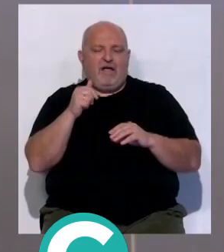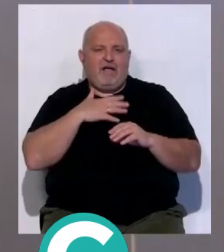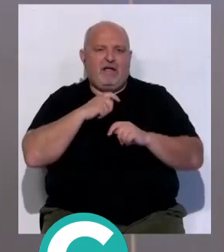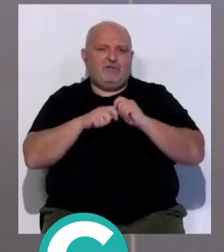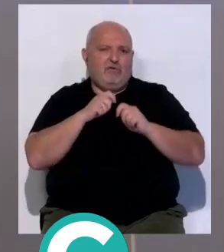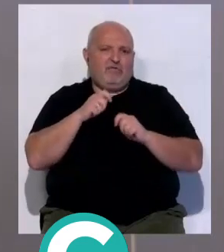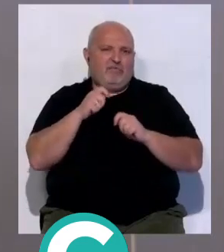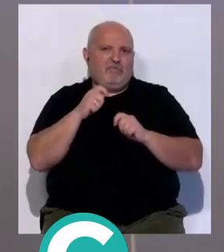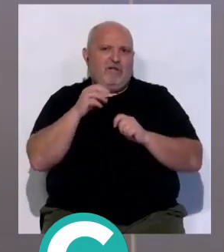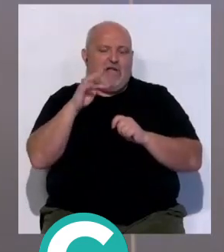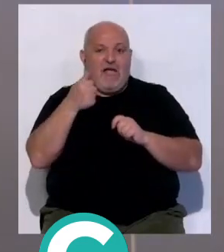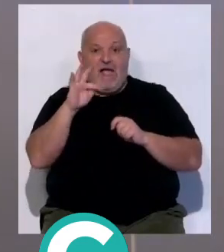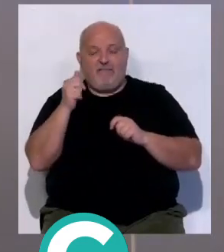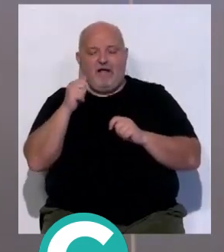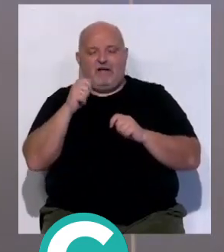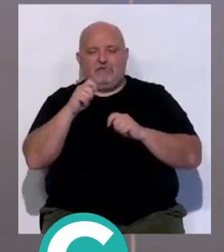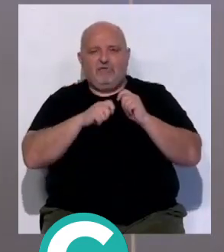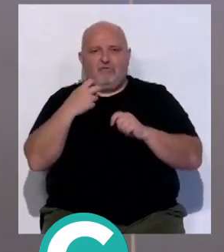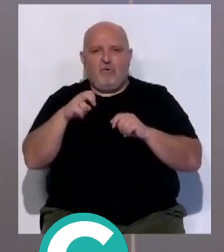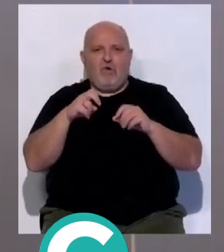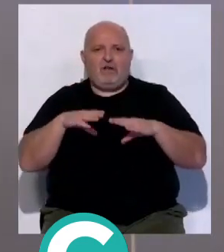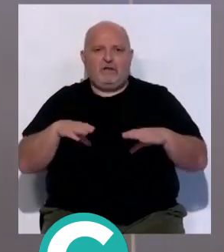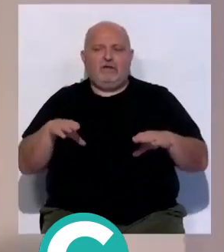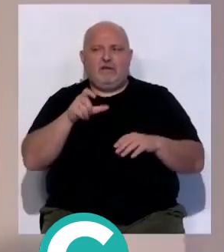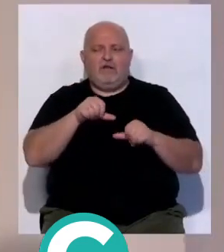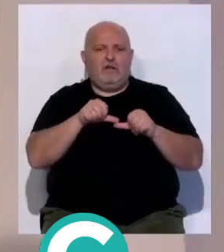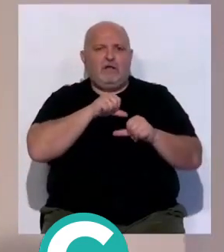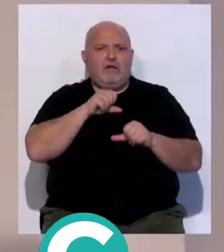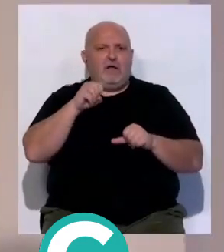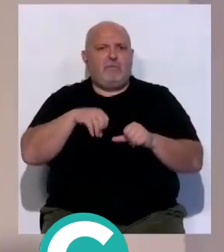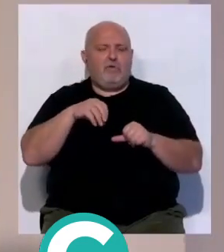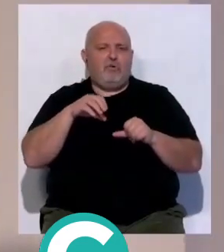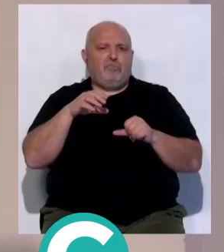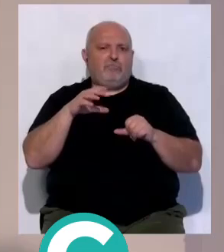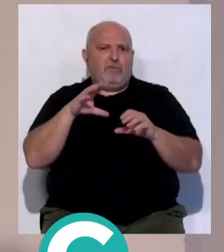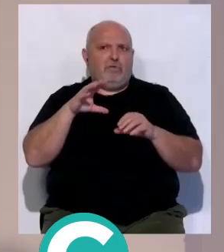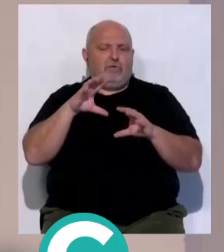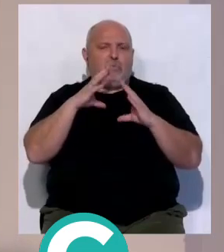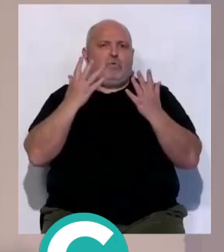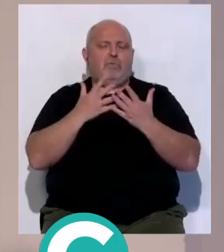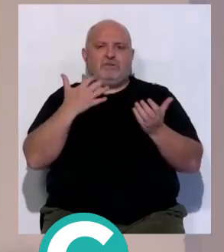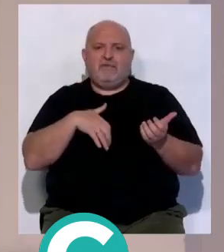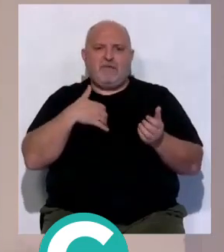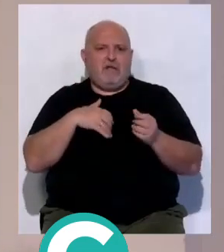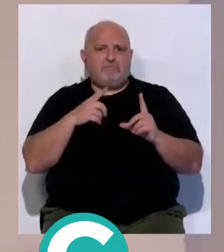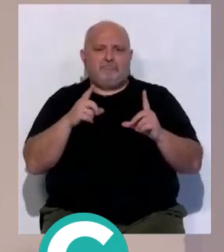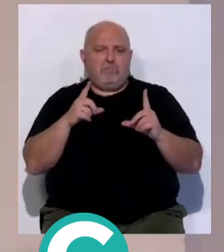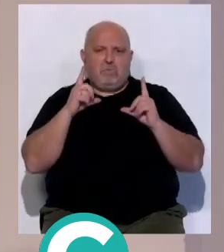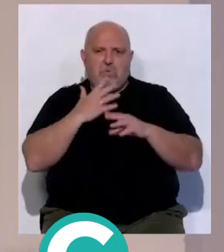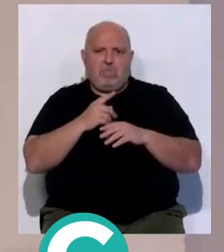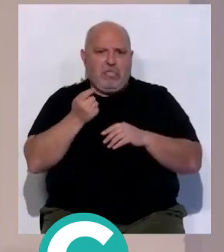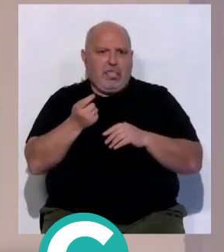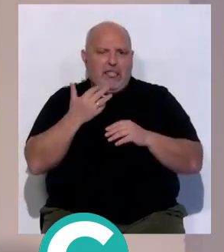del Fútbol Argentino. Fútbolista que sido campeón del mundo, pero que este año con el Sevilla, la verdad es que no ha tenido